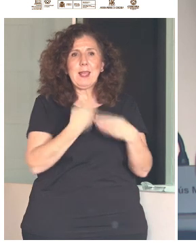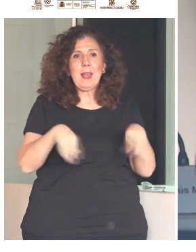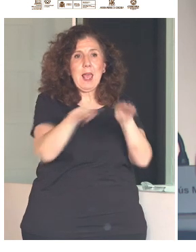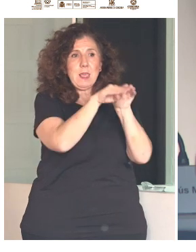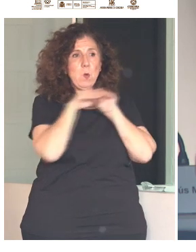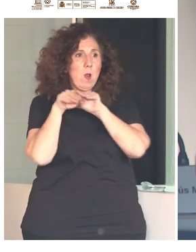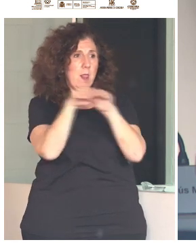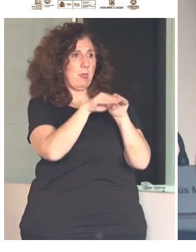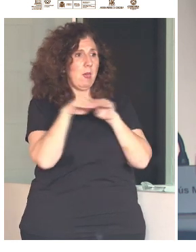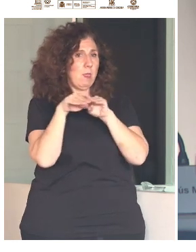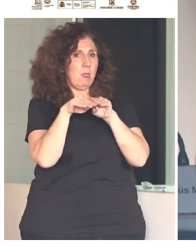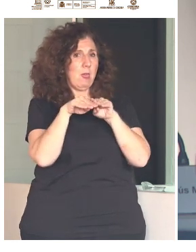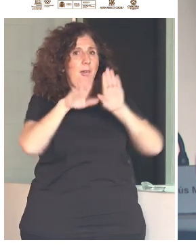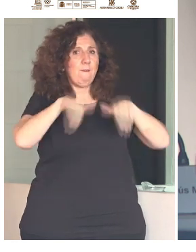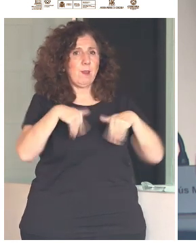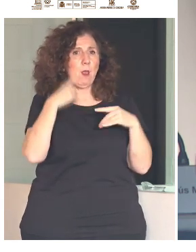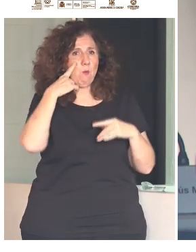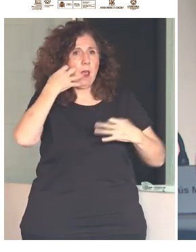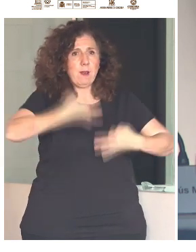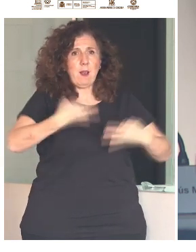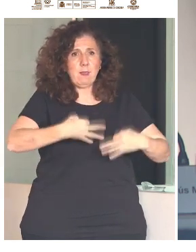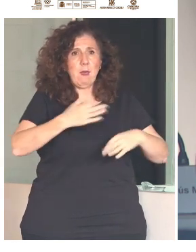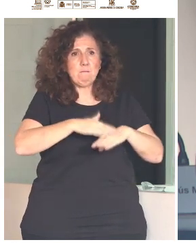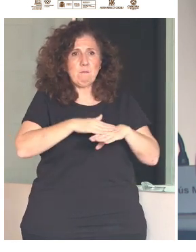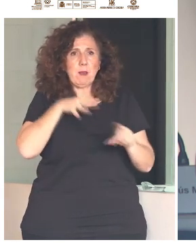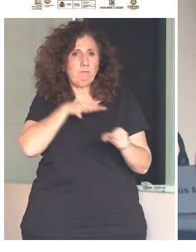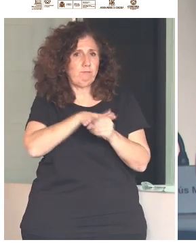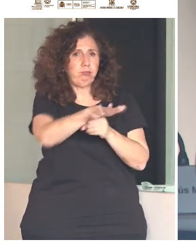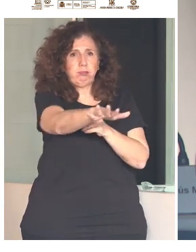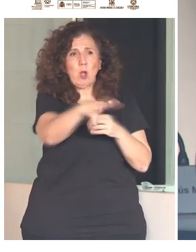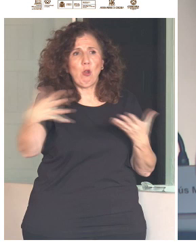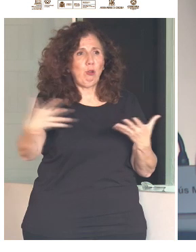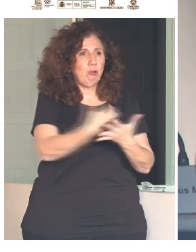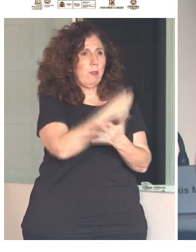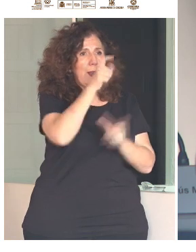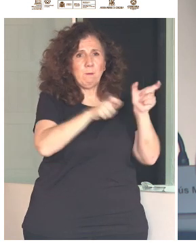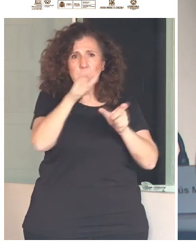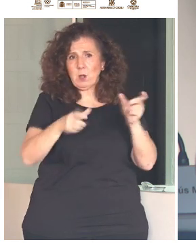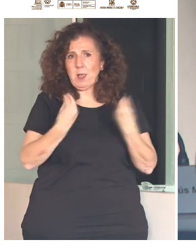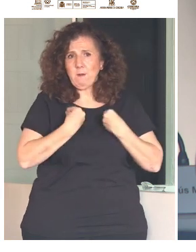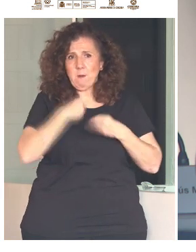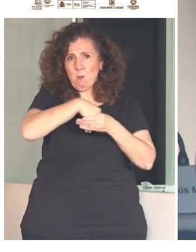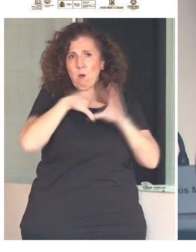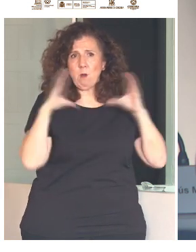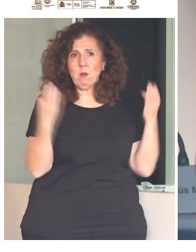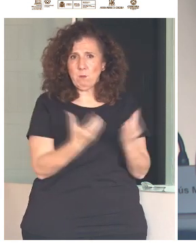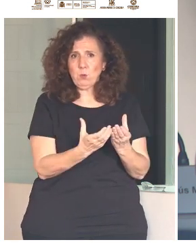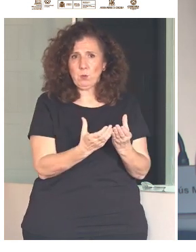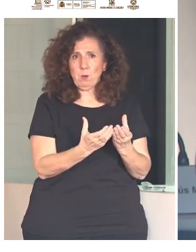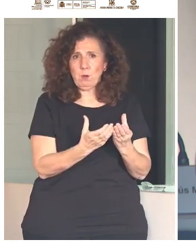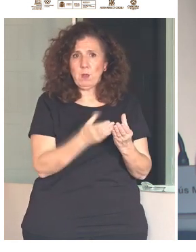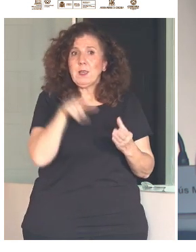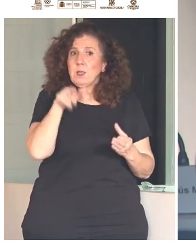realidad que permee a toda la humanidad. Y, sin duda, es una oportunidad excepcional para